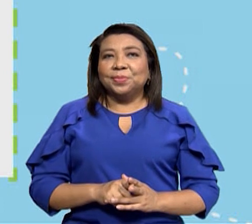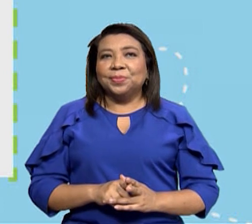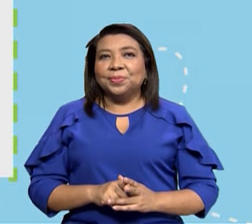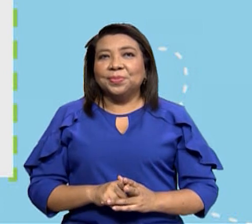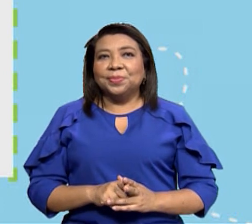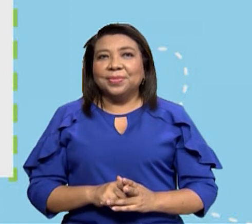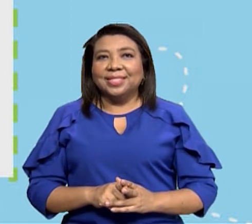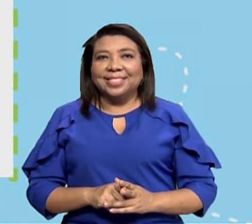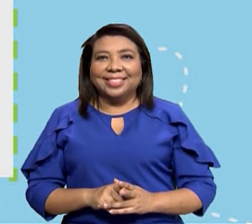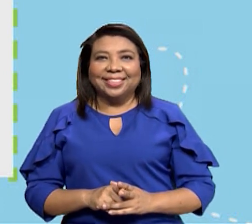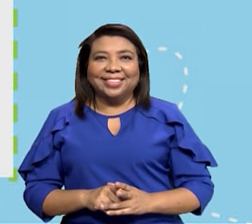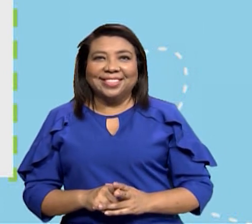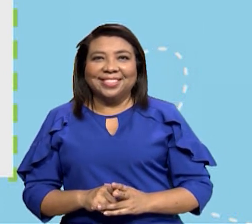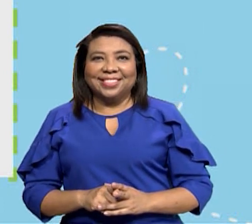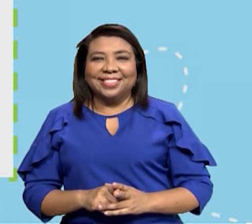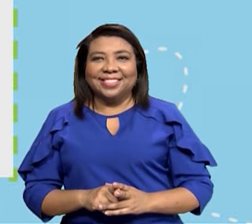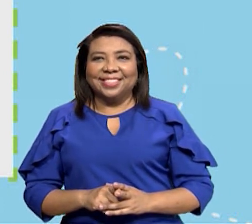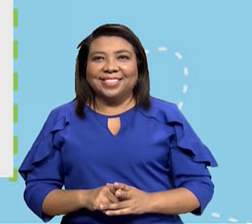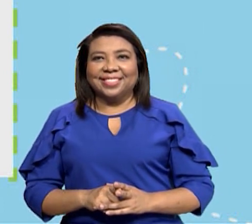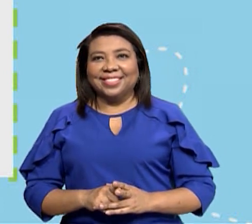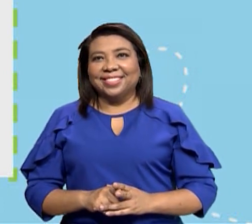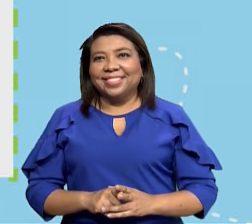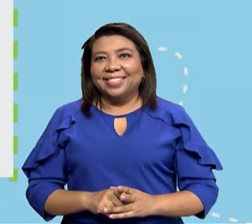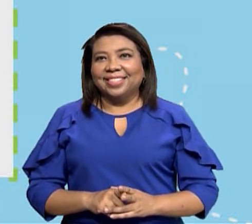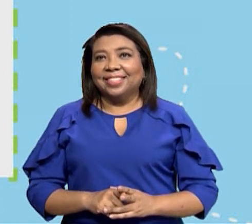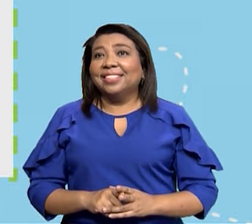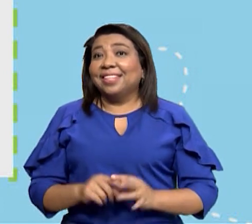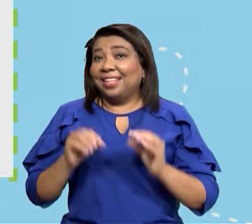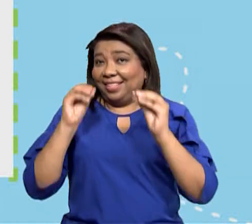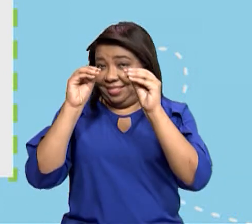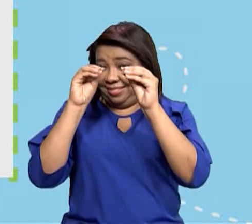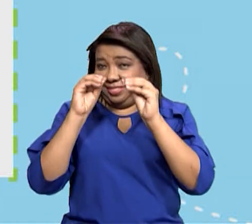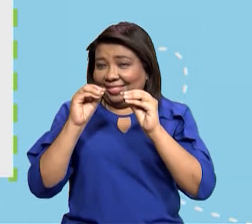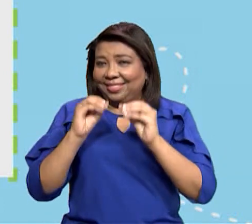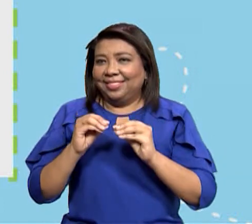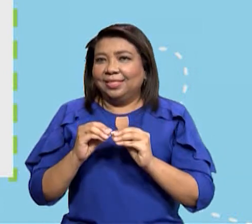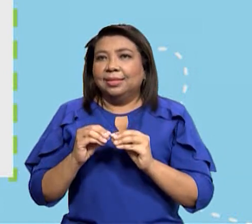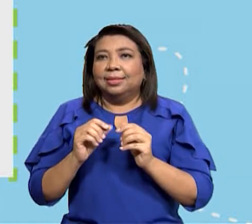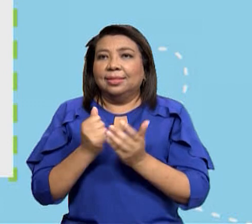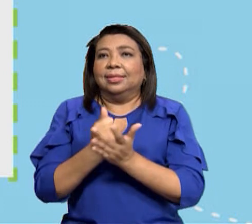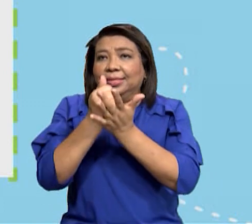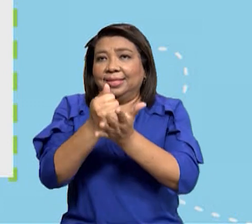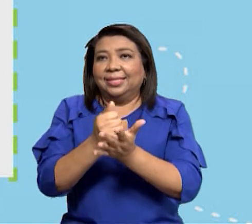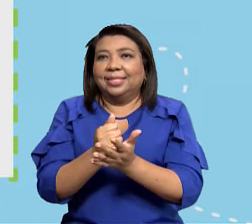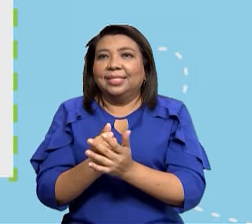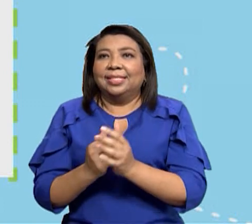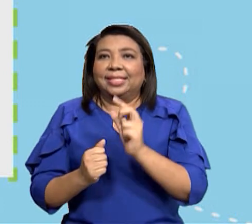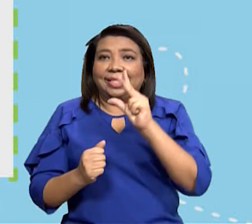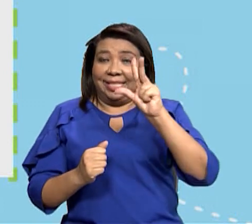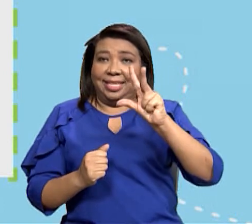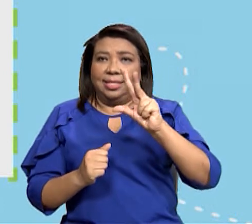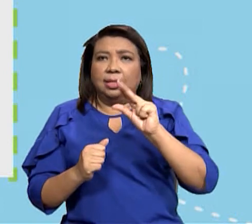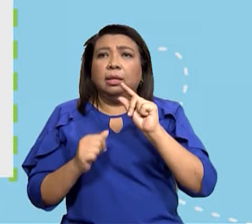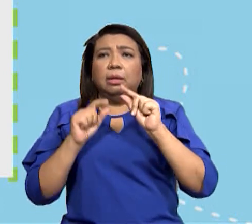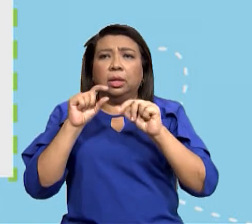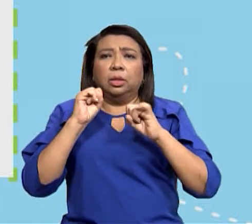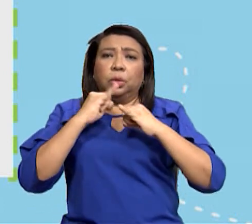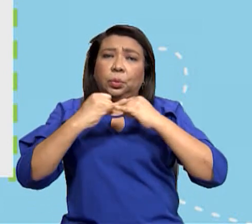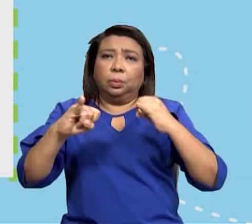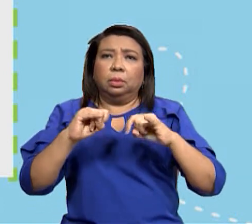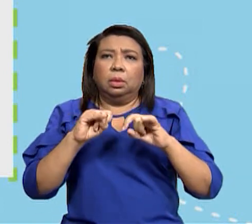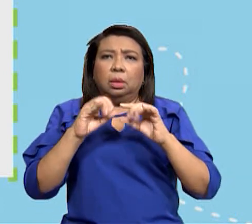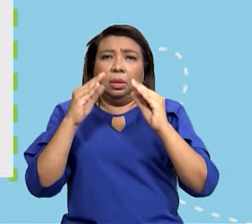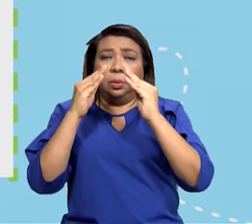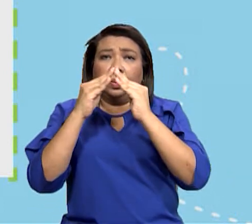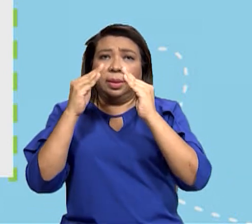entonces la f aquí hemos hecho tres y luego tú vas a hacer las que te hacen falta las otras cuatro las otras